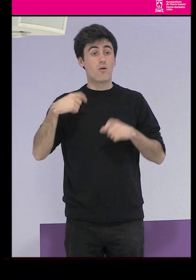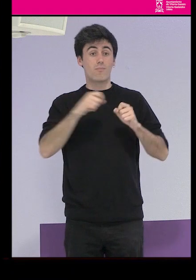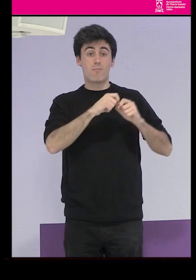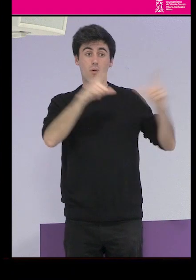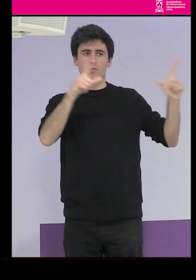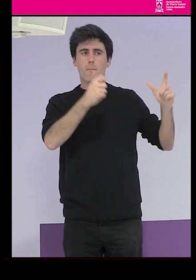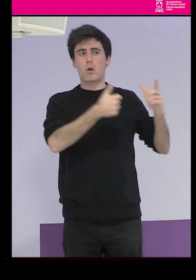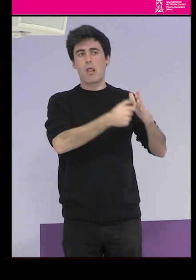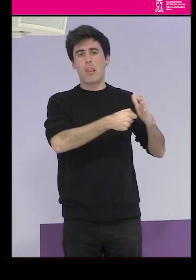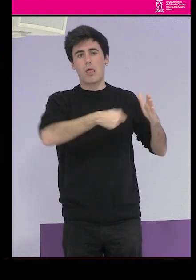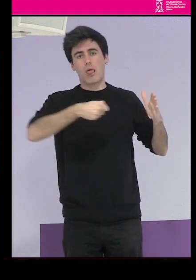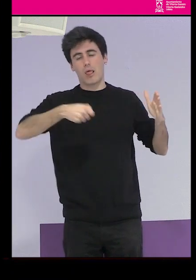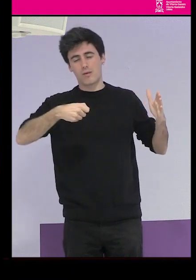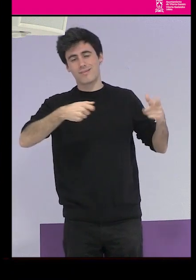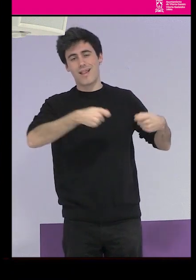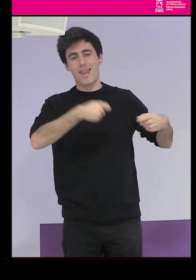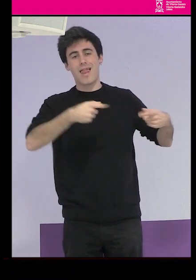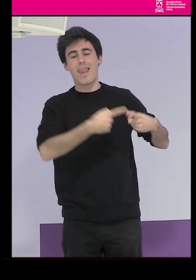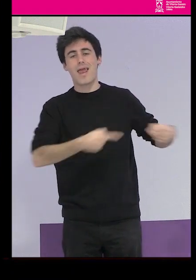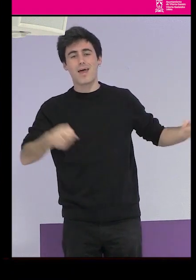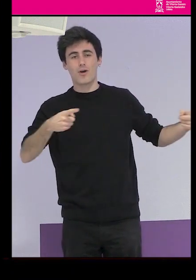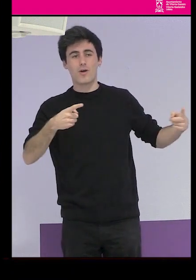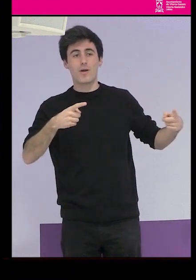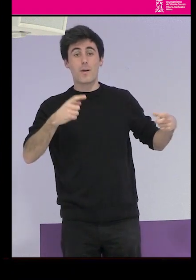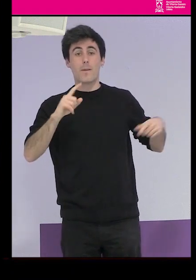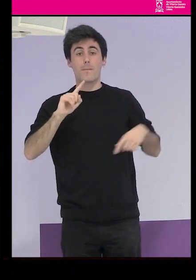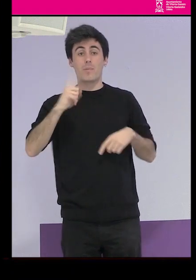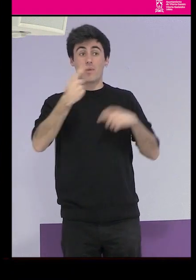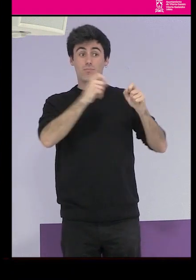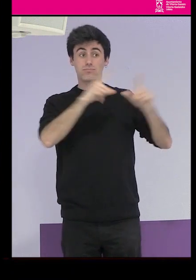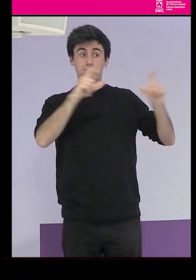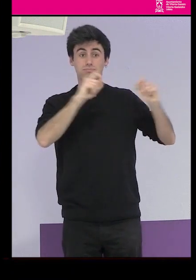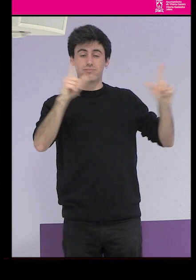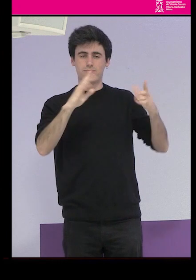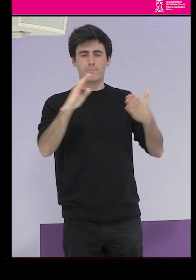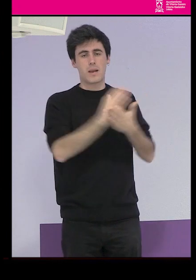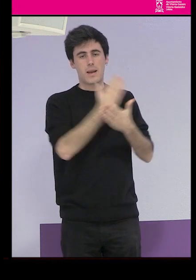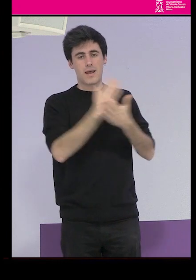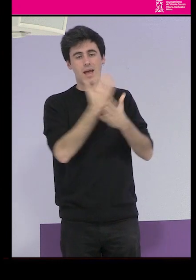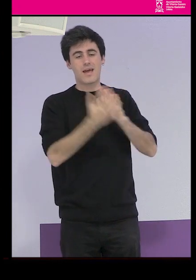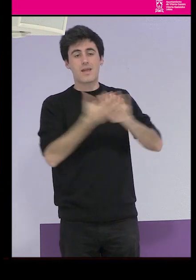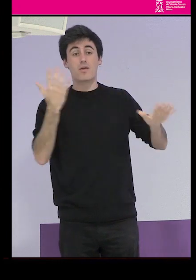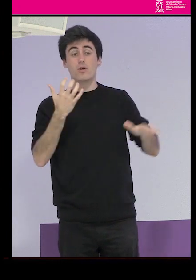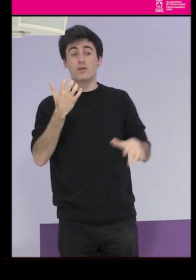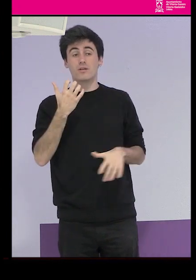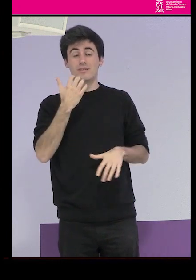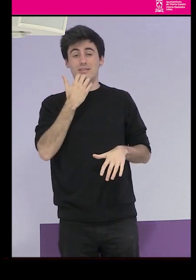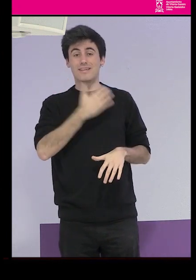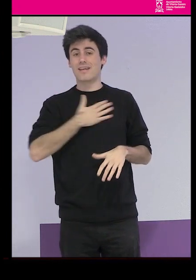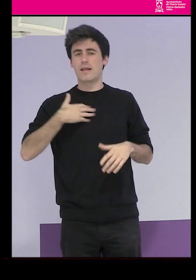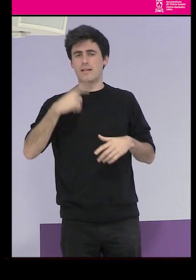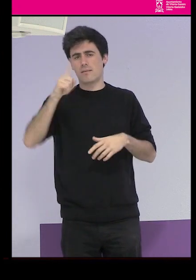largo, por las primeras hojas voy a pasar un poco rápido, pero bueno, si queréis también lo podéis ir